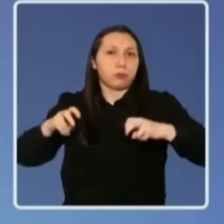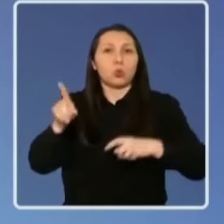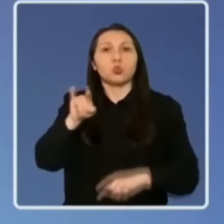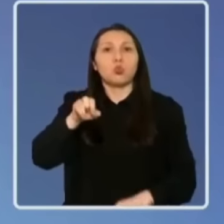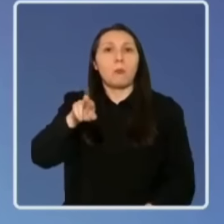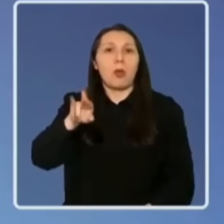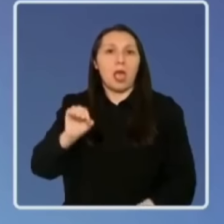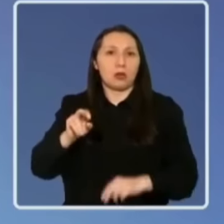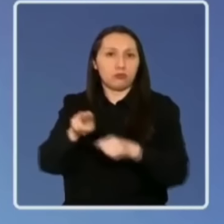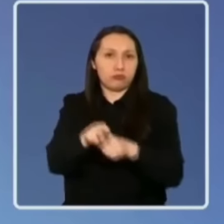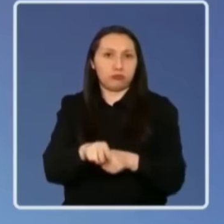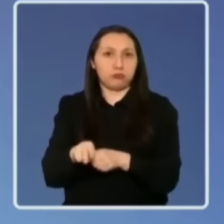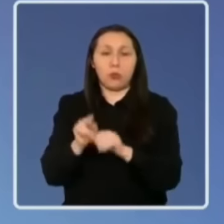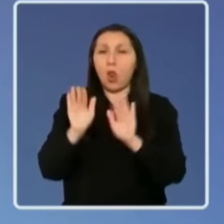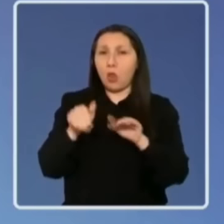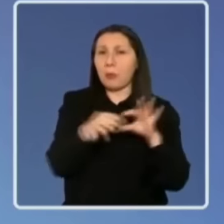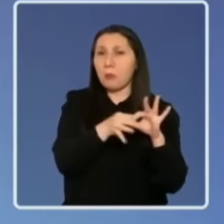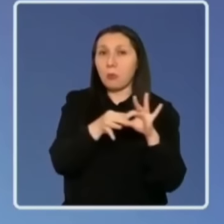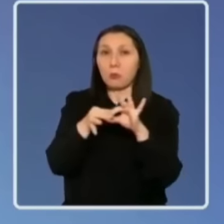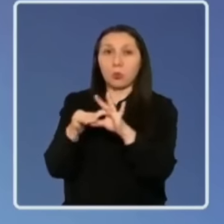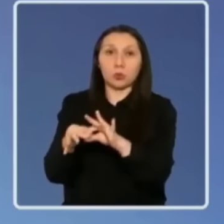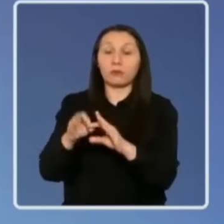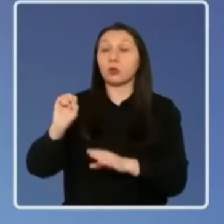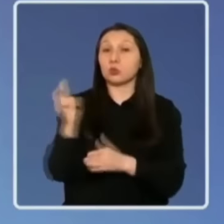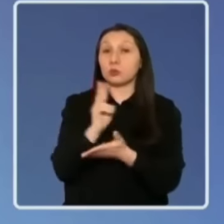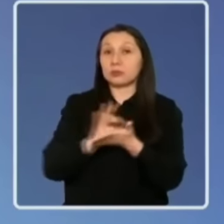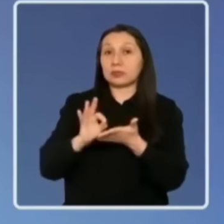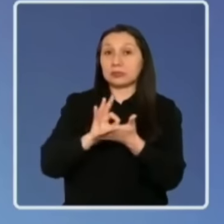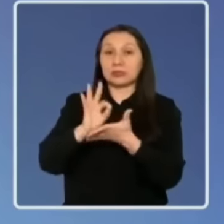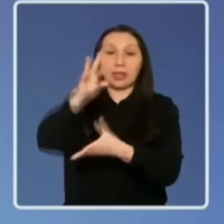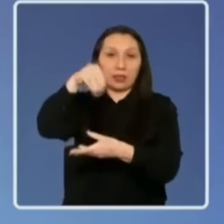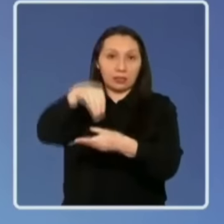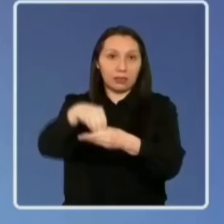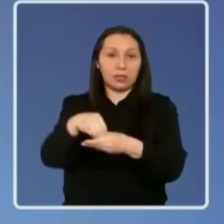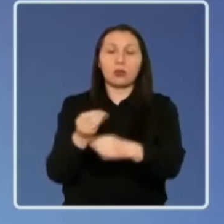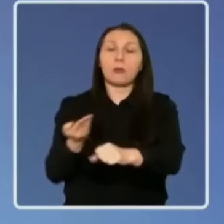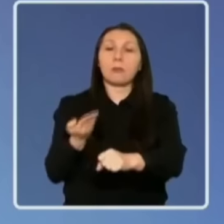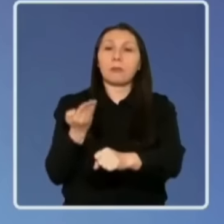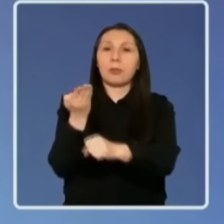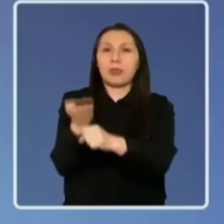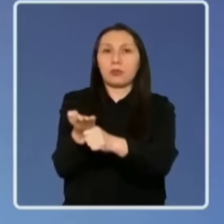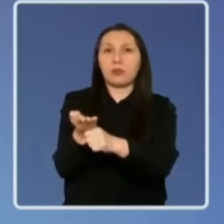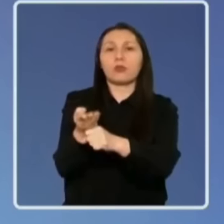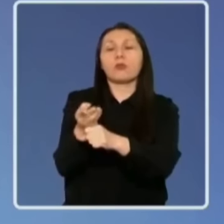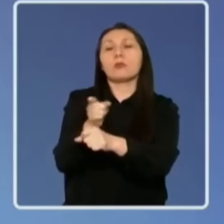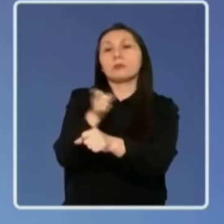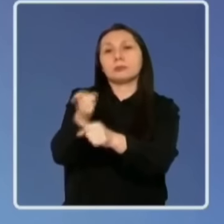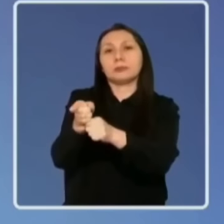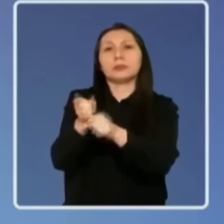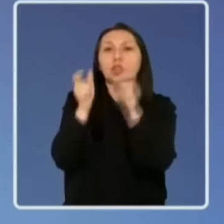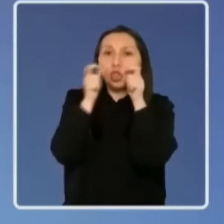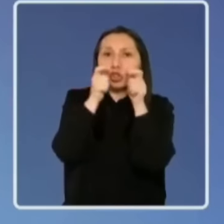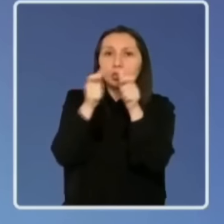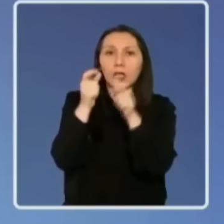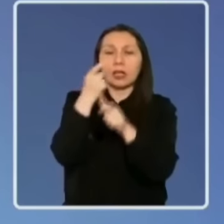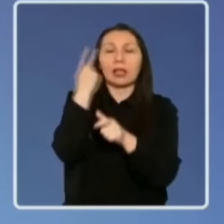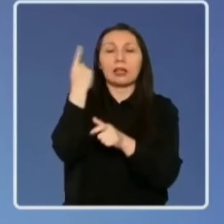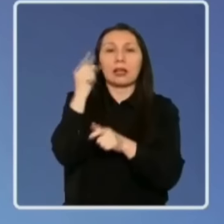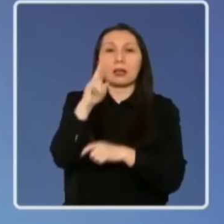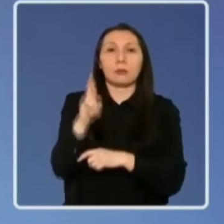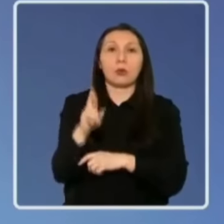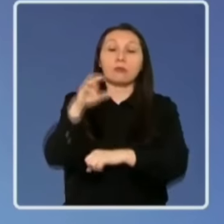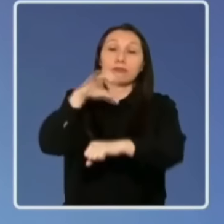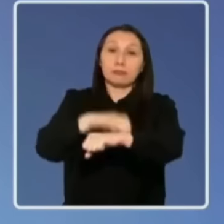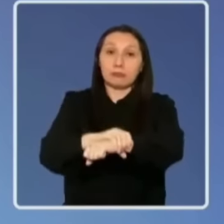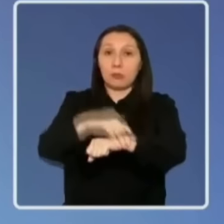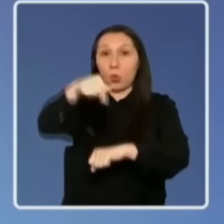administrativo, que por las mismas razones la subsecretaría del interior ha solicitado que intruya la contraloría. La detención realizada el día